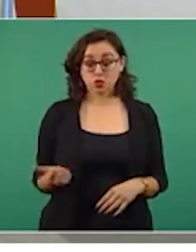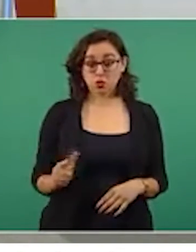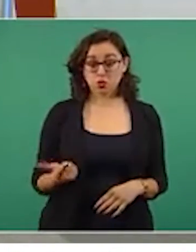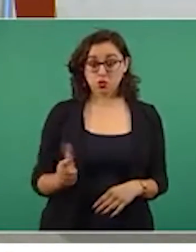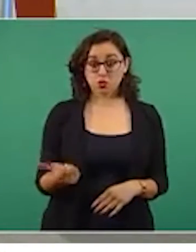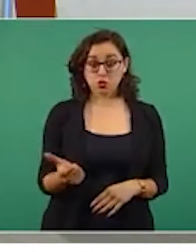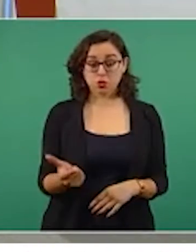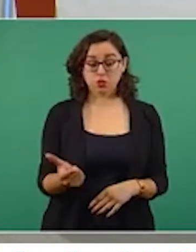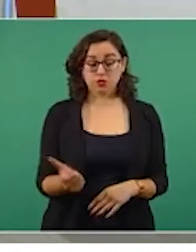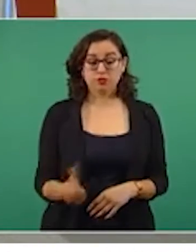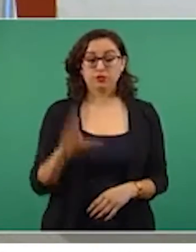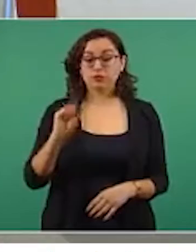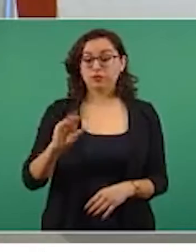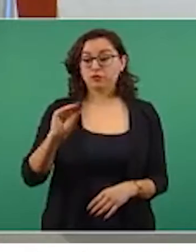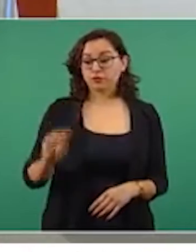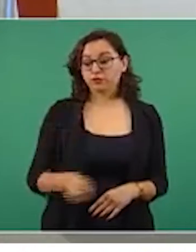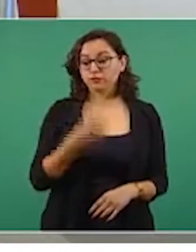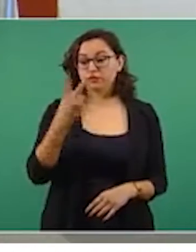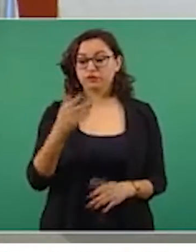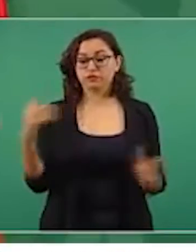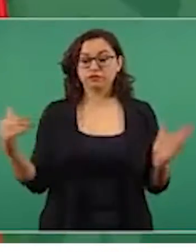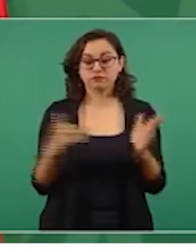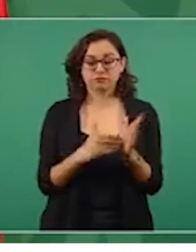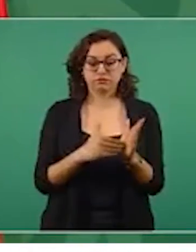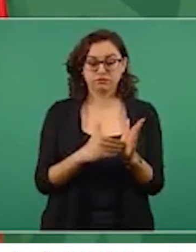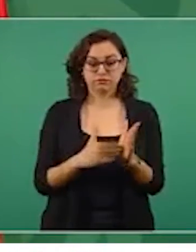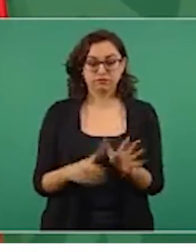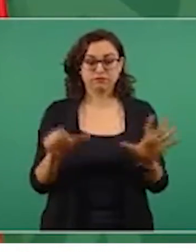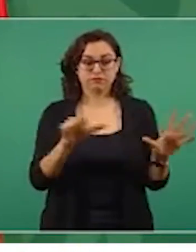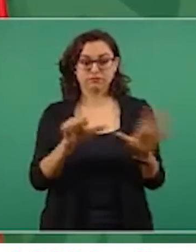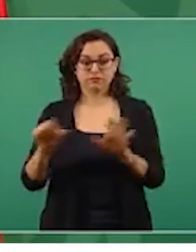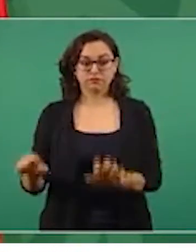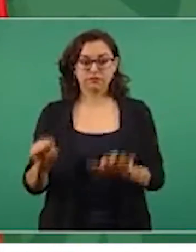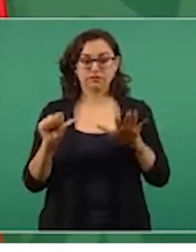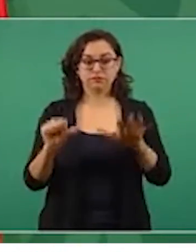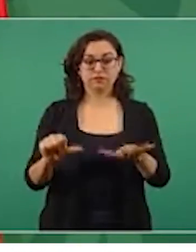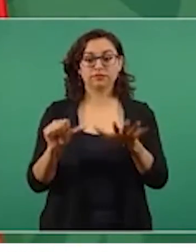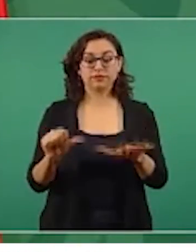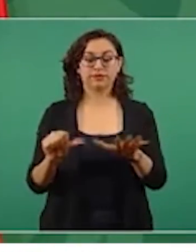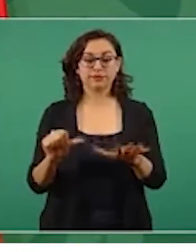Guanajuato, noventa y dos mil, trescientos dieciséis.